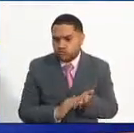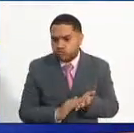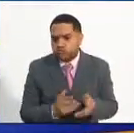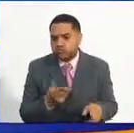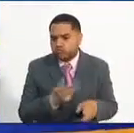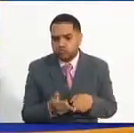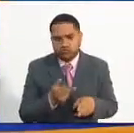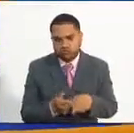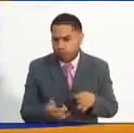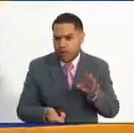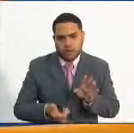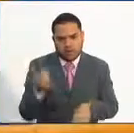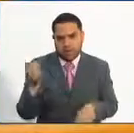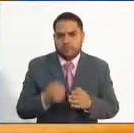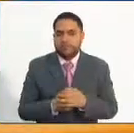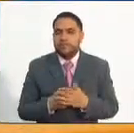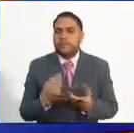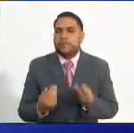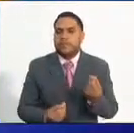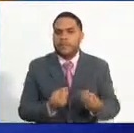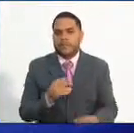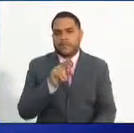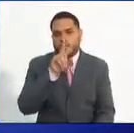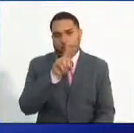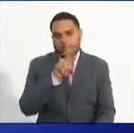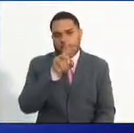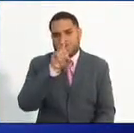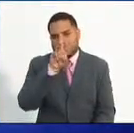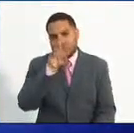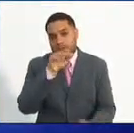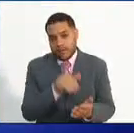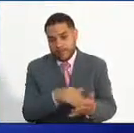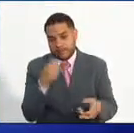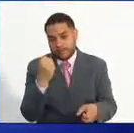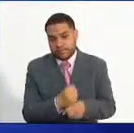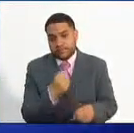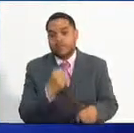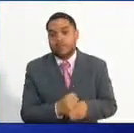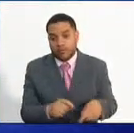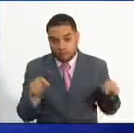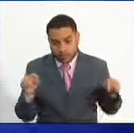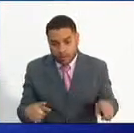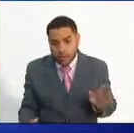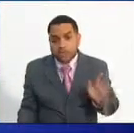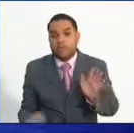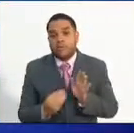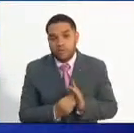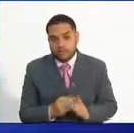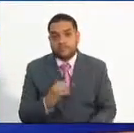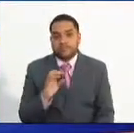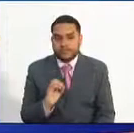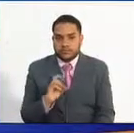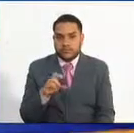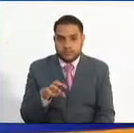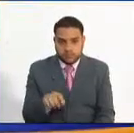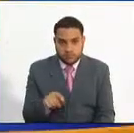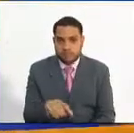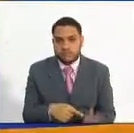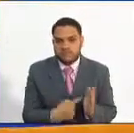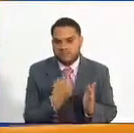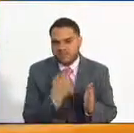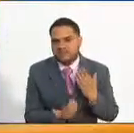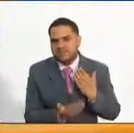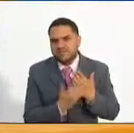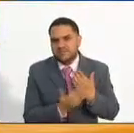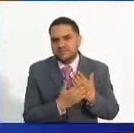hecho provisión de alrededor de unos 23.000 empleos y en la actualización de la OPEC actualmente nos reportan